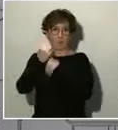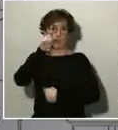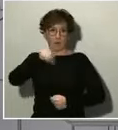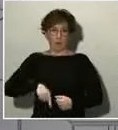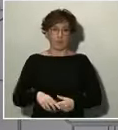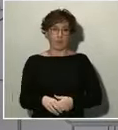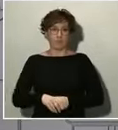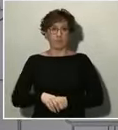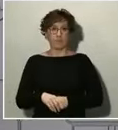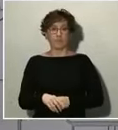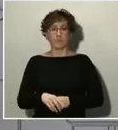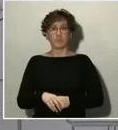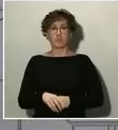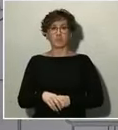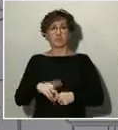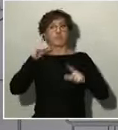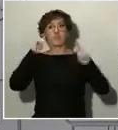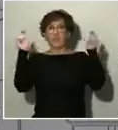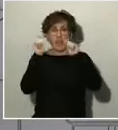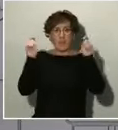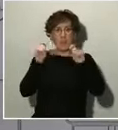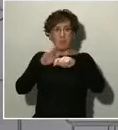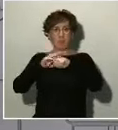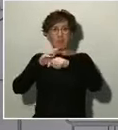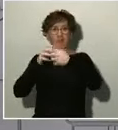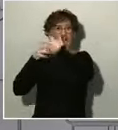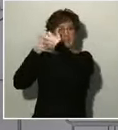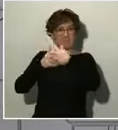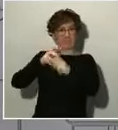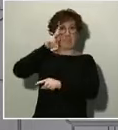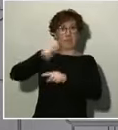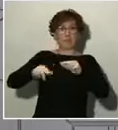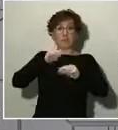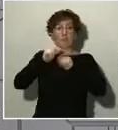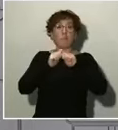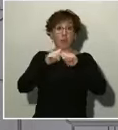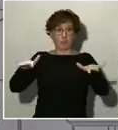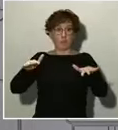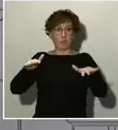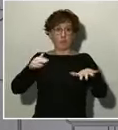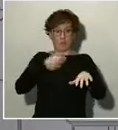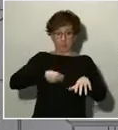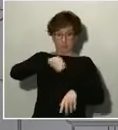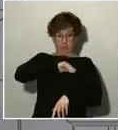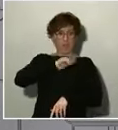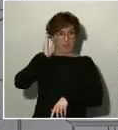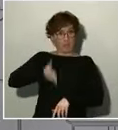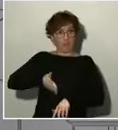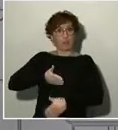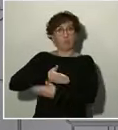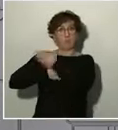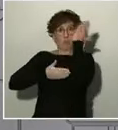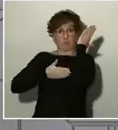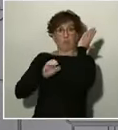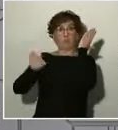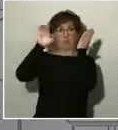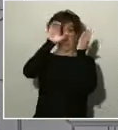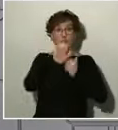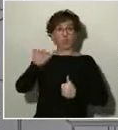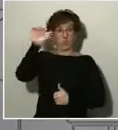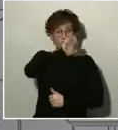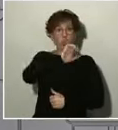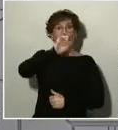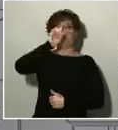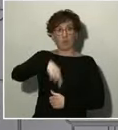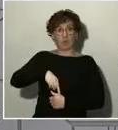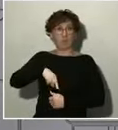las medidas de lucha contra la pandemia están afectando a España y también al conjunto de países europeos y la economía global, a todos en definitiva